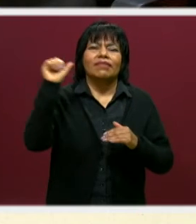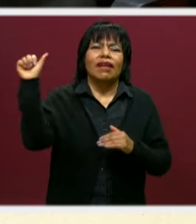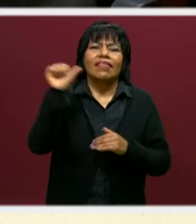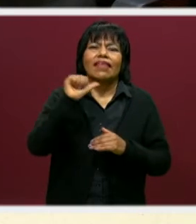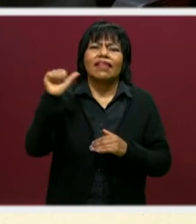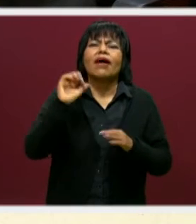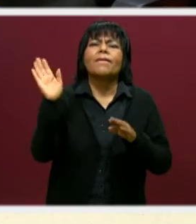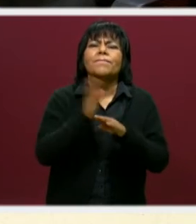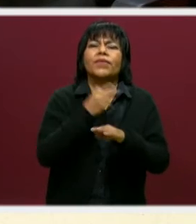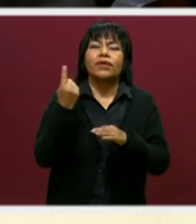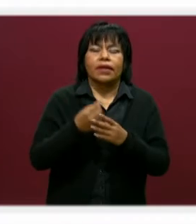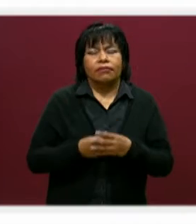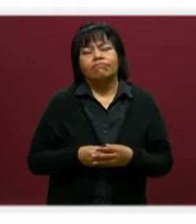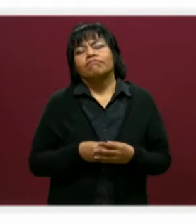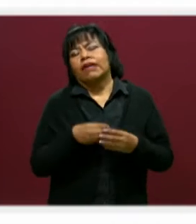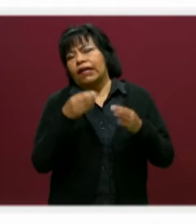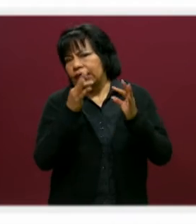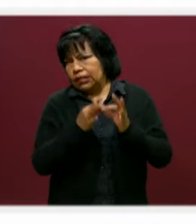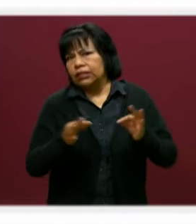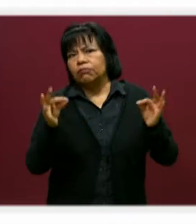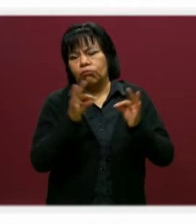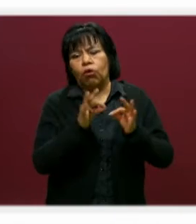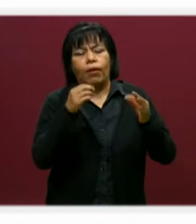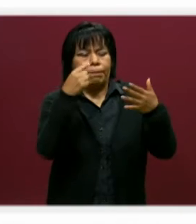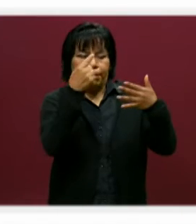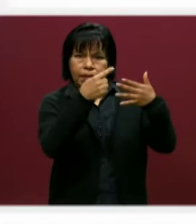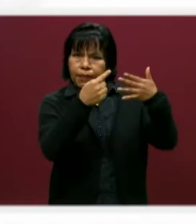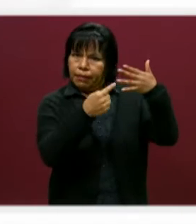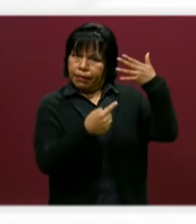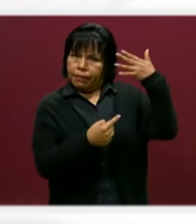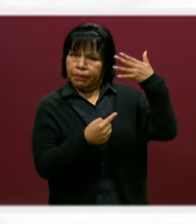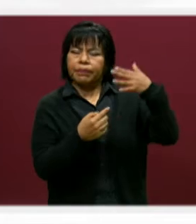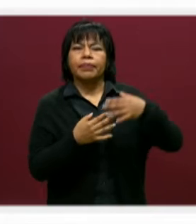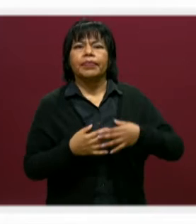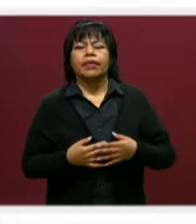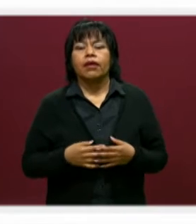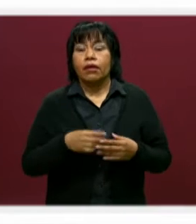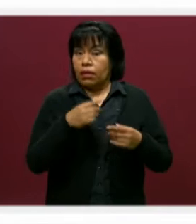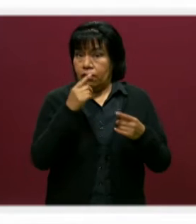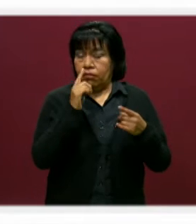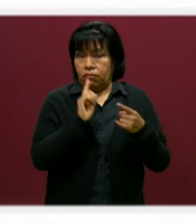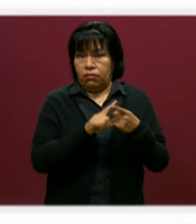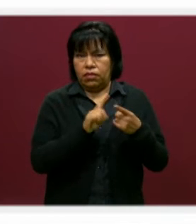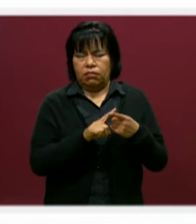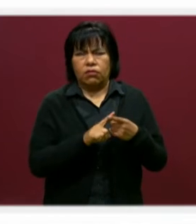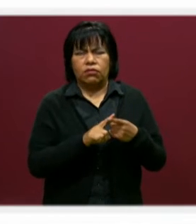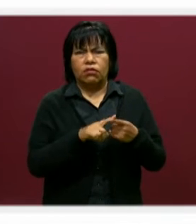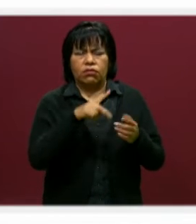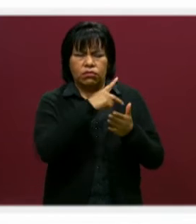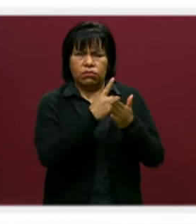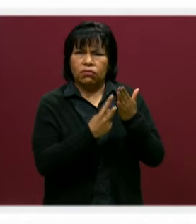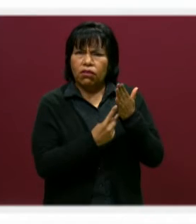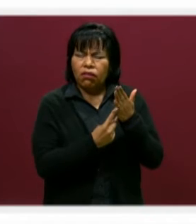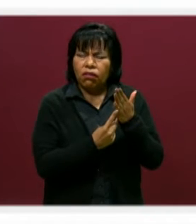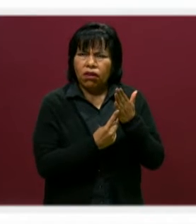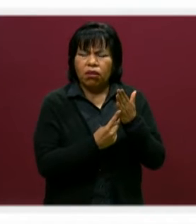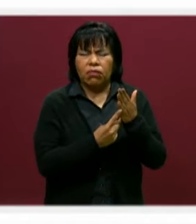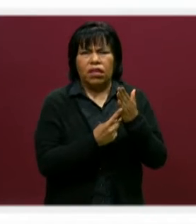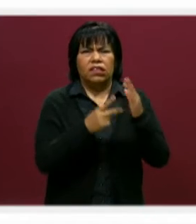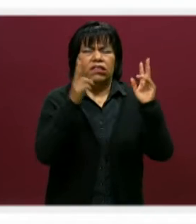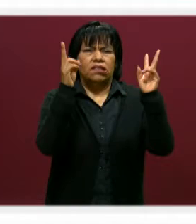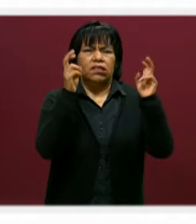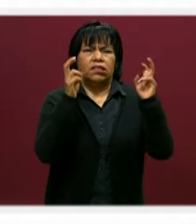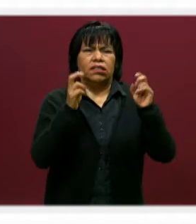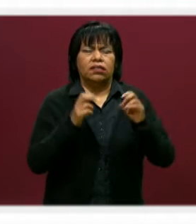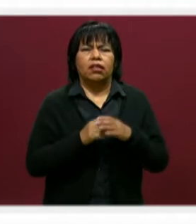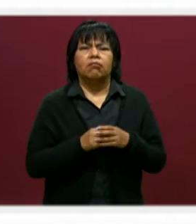Bueno, hay muchas cosas importantes en el Instituto Tecnológico Superior de Atlixco. Primero que nada, pues los programas académicos, los temarios,